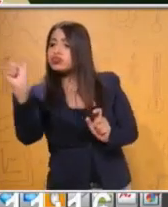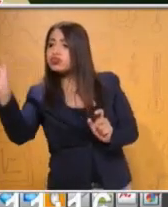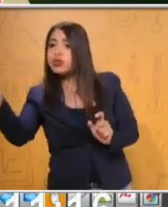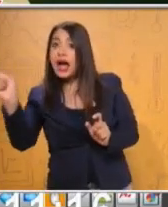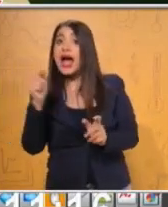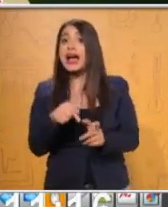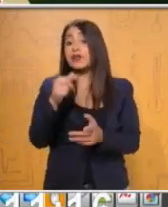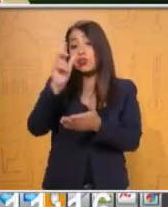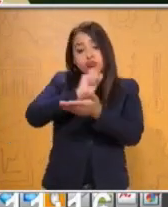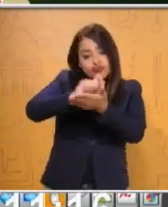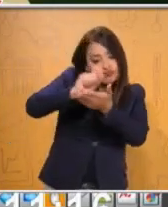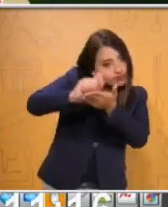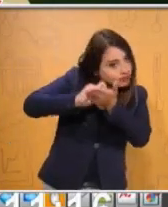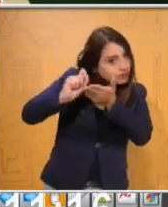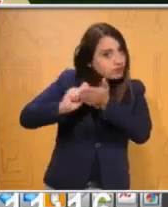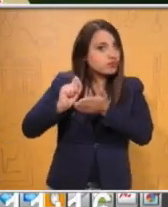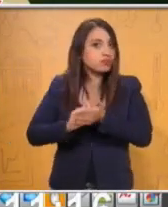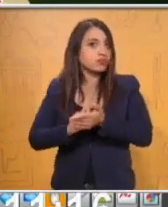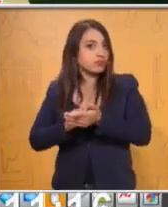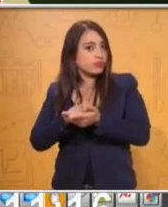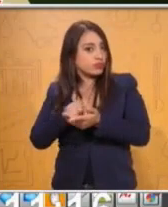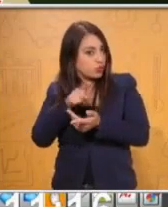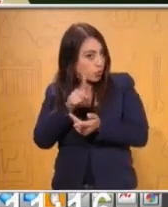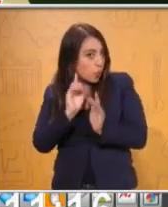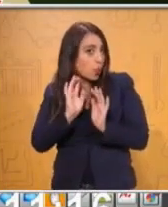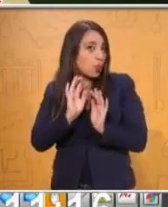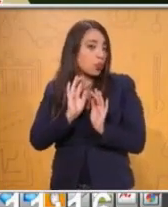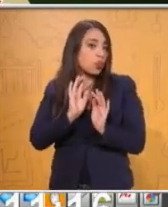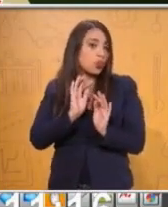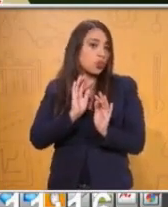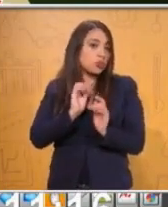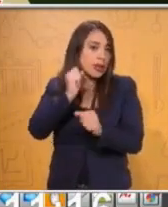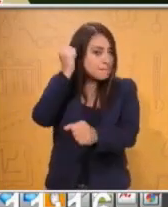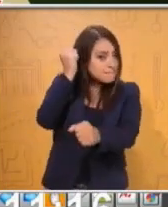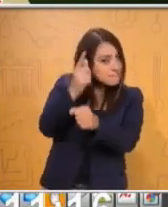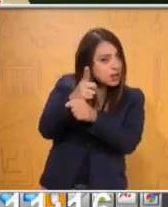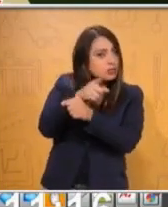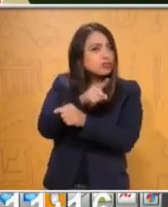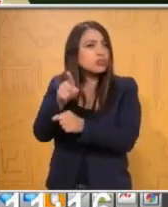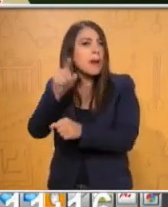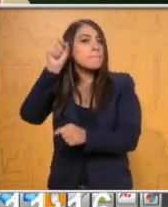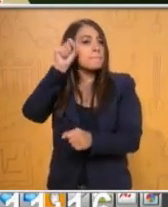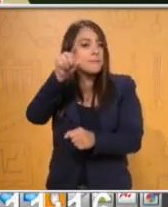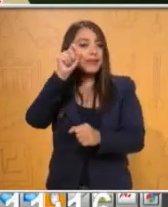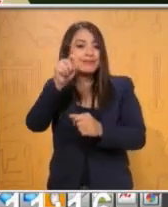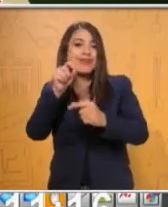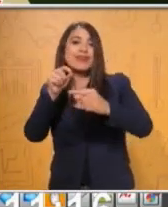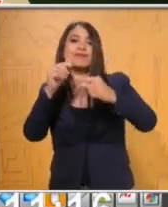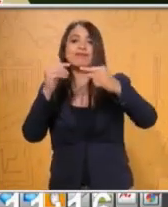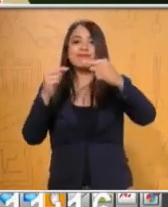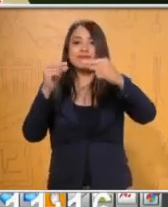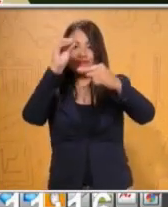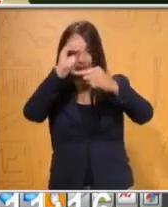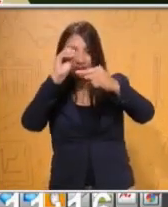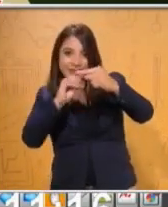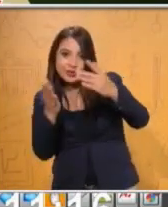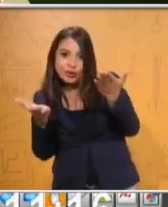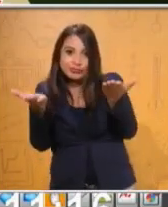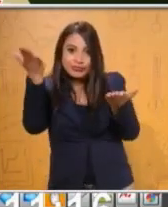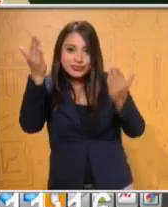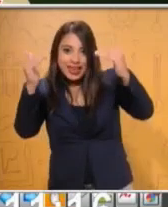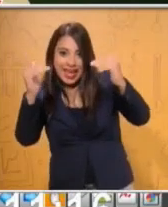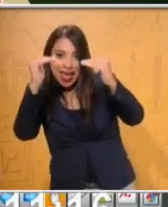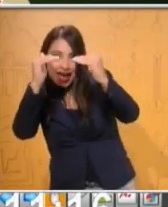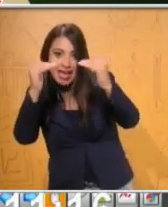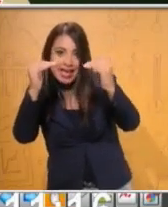mismo entero. Para que te des cuenta que ocupan la misma parte del entero a pesar de estar representados con diferentes